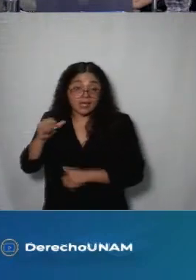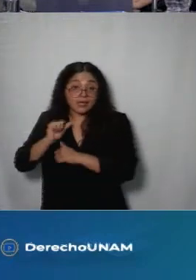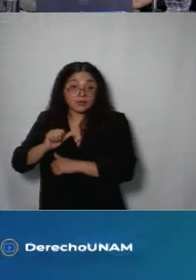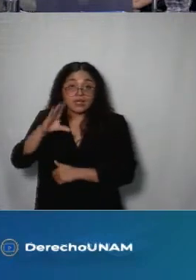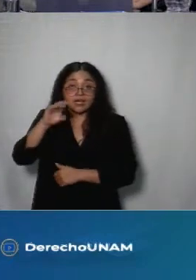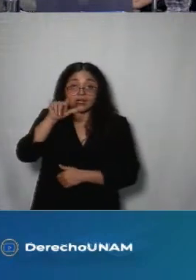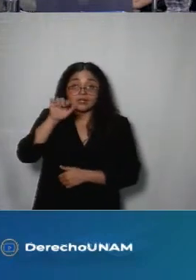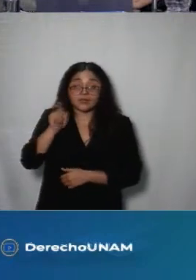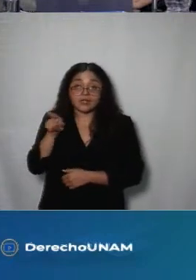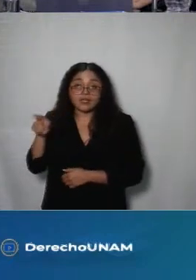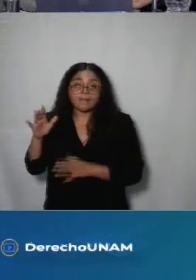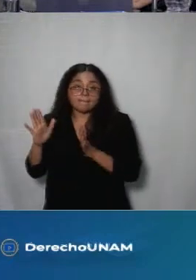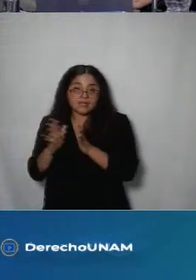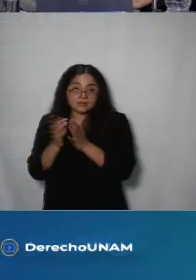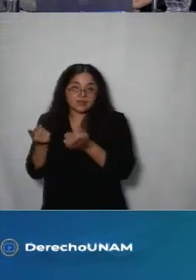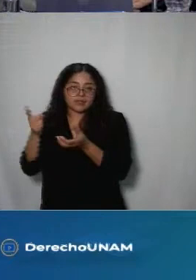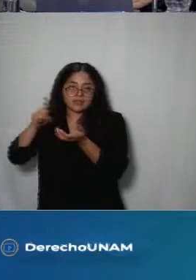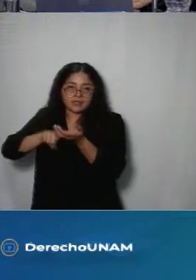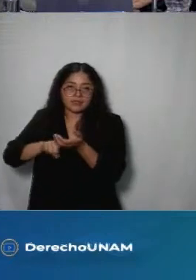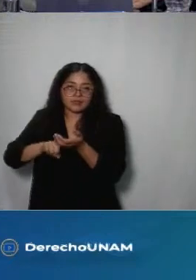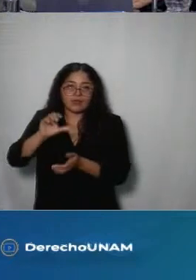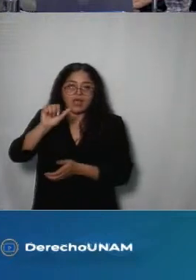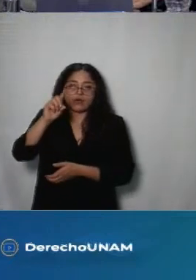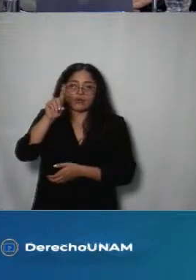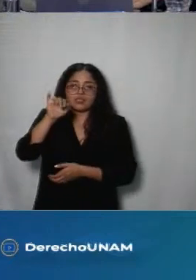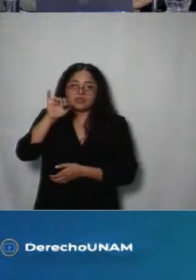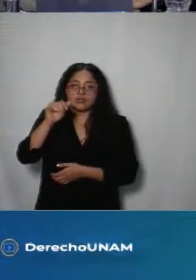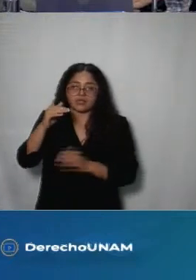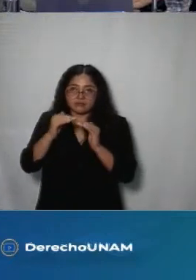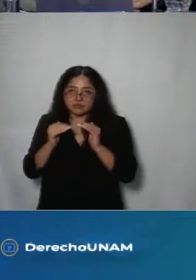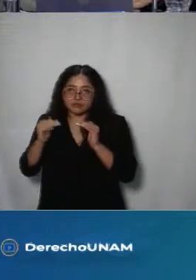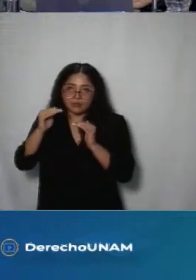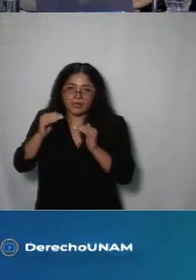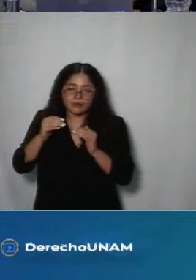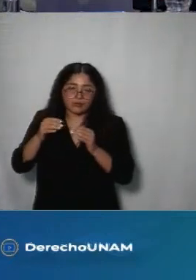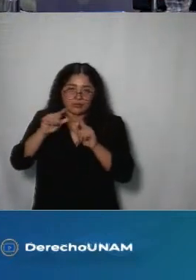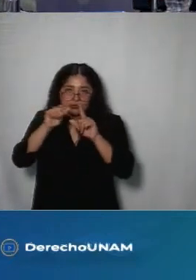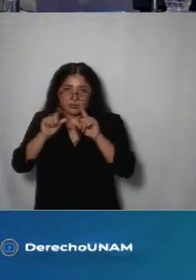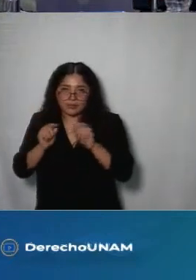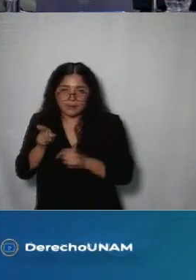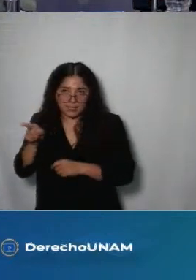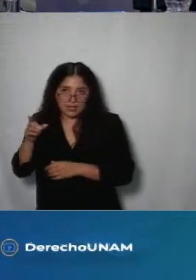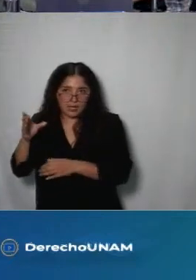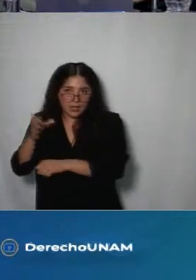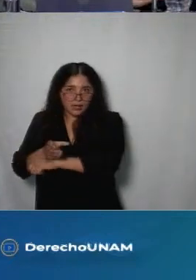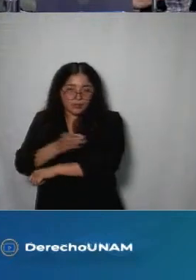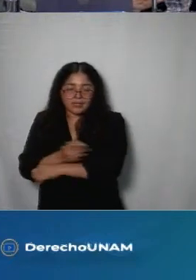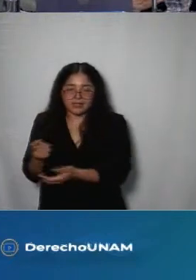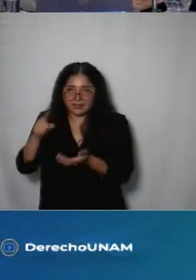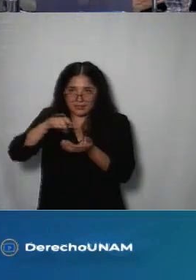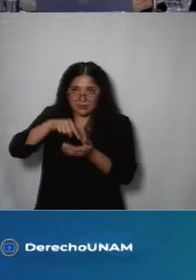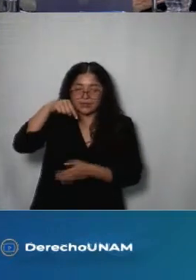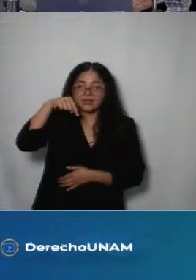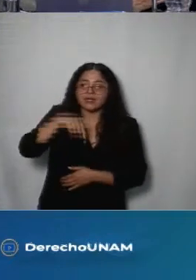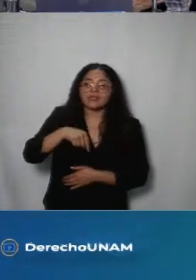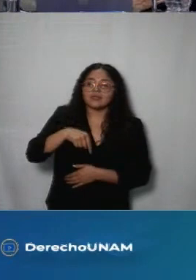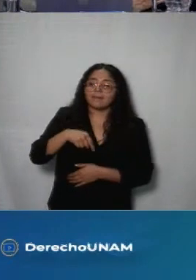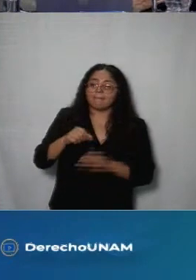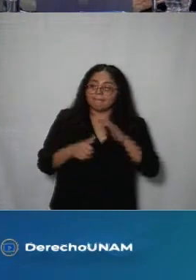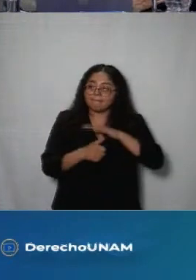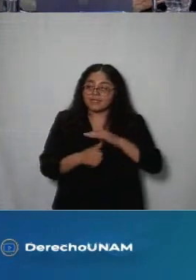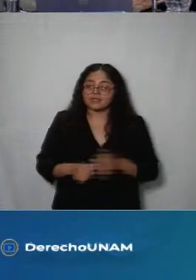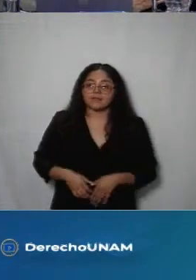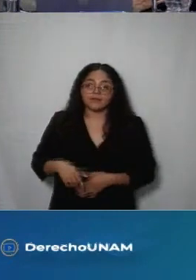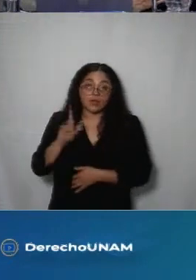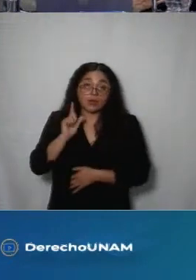participa en la Auditoría Superior de la Federación nos acompañará también en esta primera mesa y bueno pues nada más decirles que las